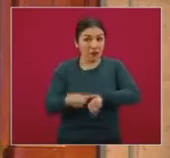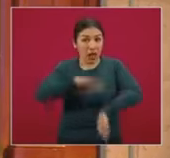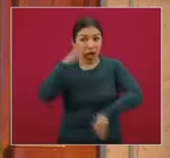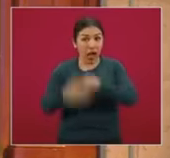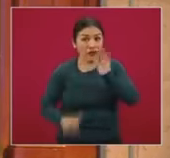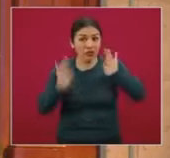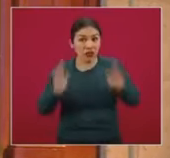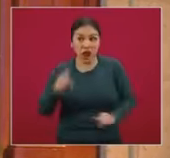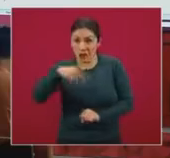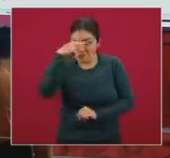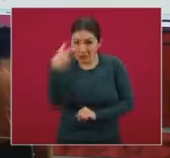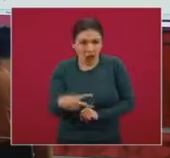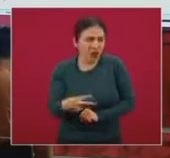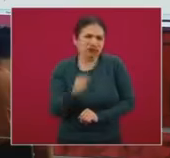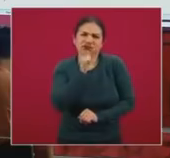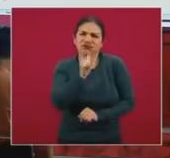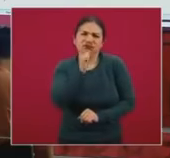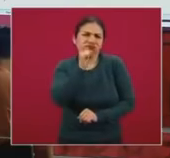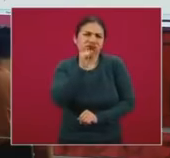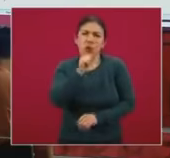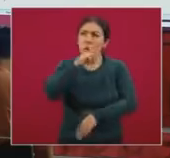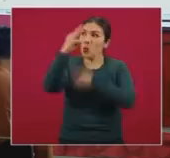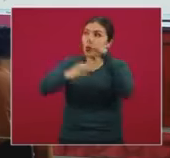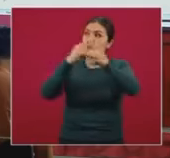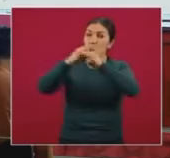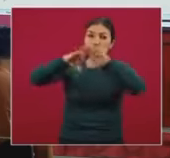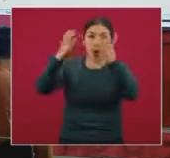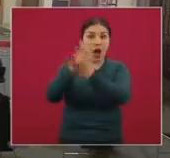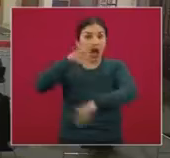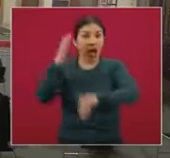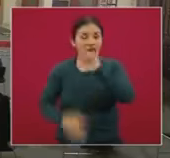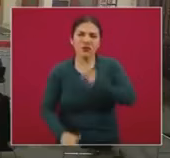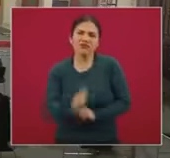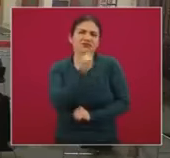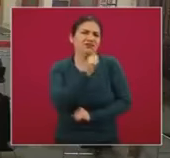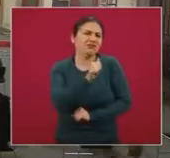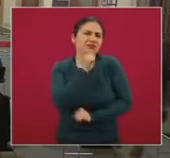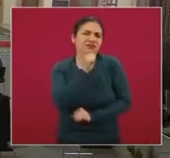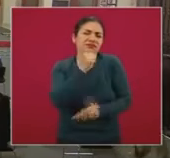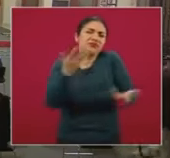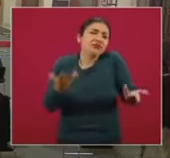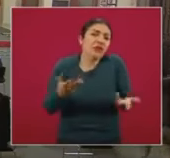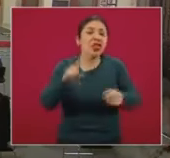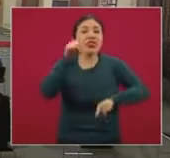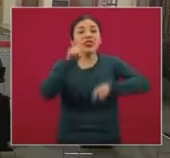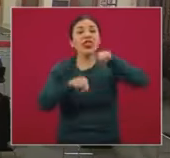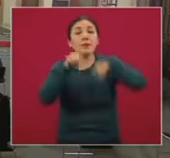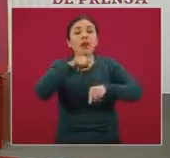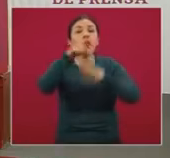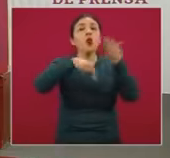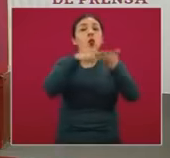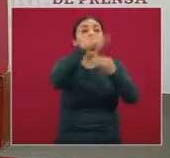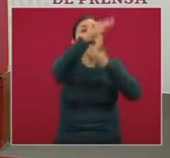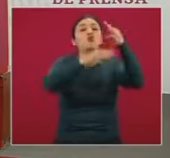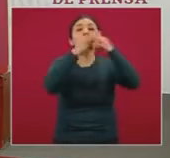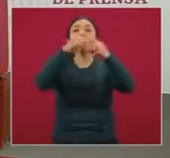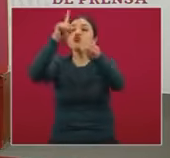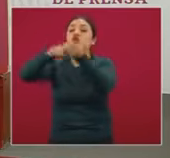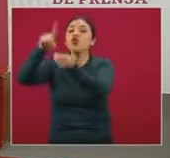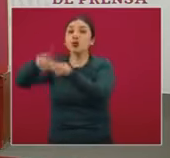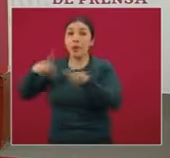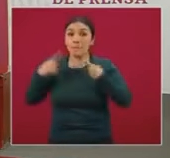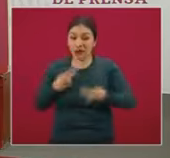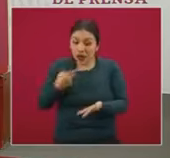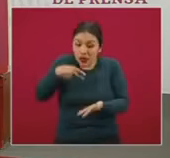en México, ni tampoco la pandemia se ha acabado a nivel mundial. De hecho, dependiendo de la región en el mundo en la cual una